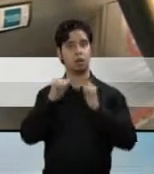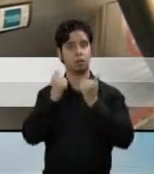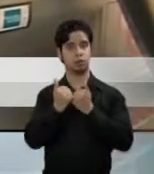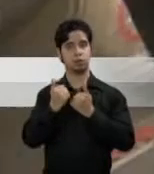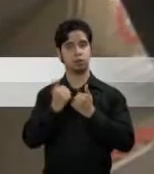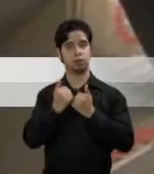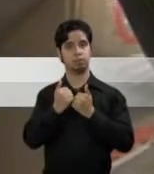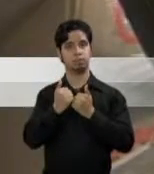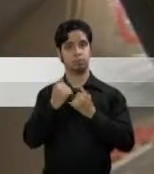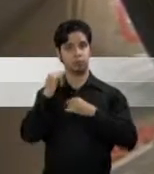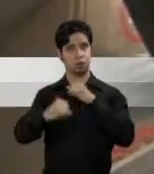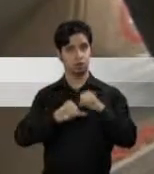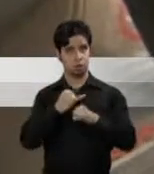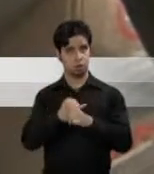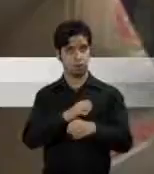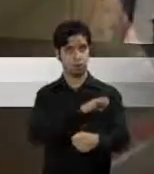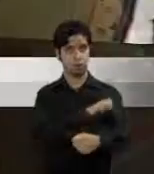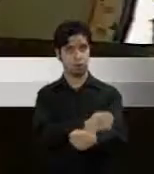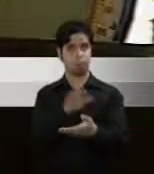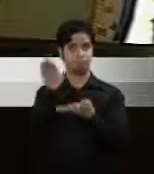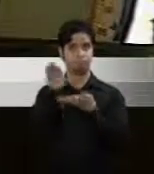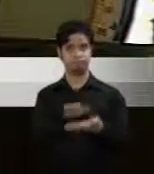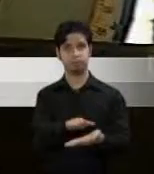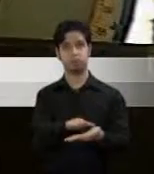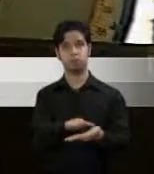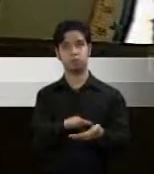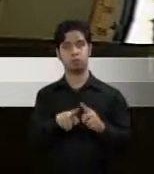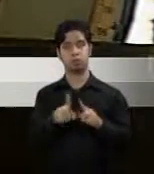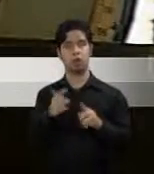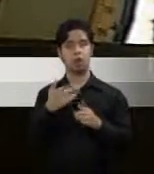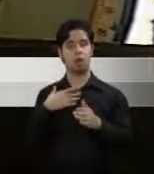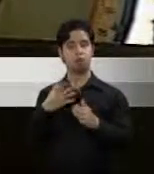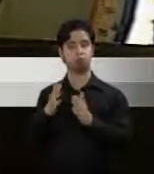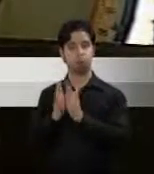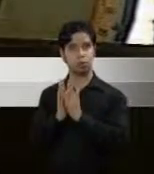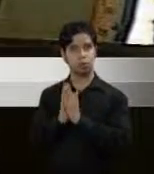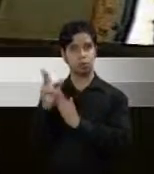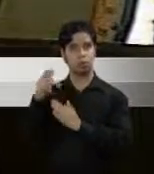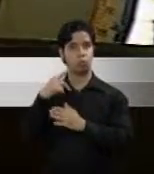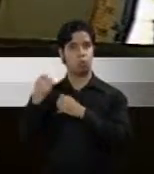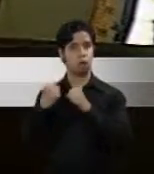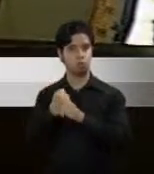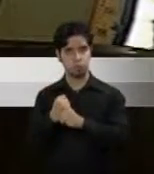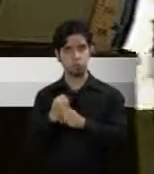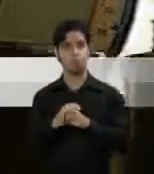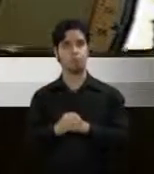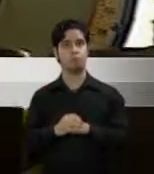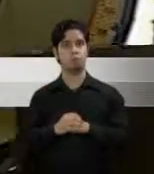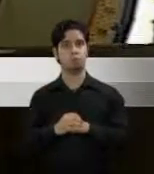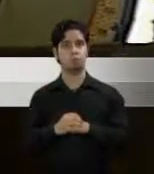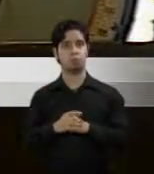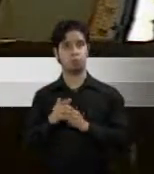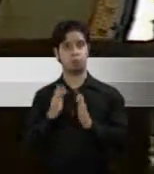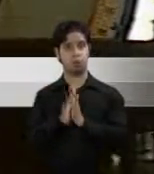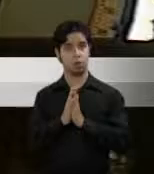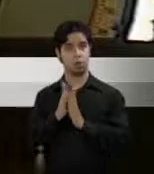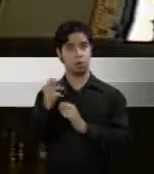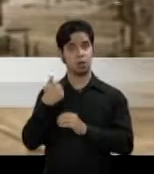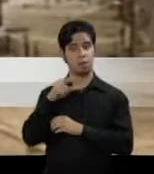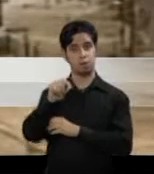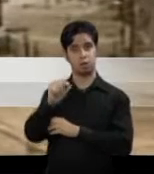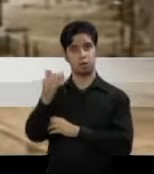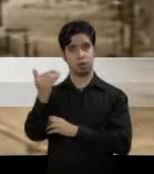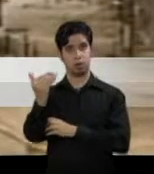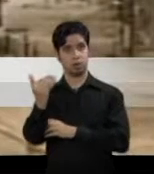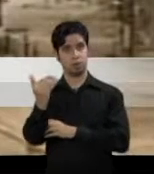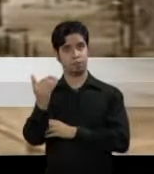Energías redujera su pronóstico sobre la demanda para el próximo año. El informe mensual de la agencia dispone que la demanda global en 2015